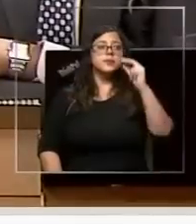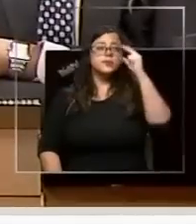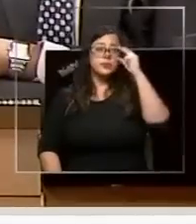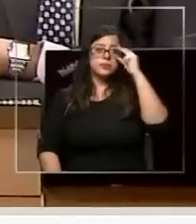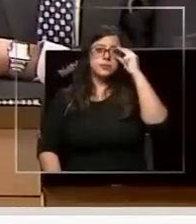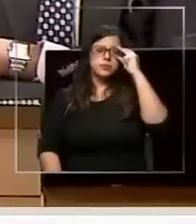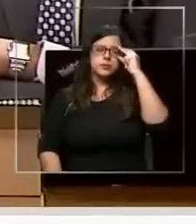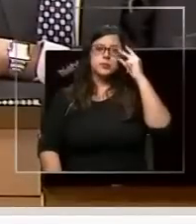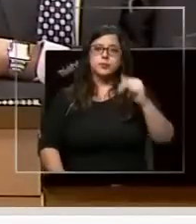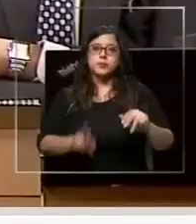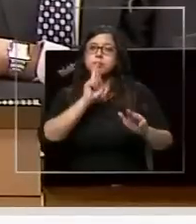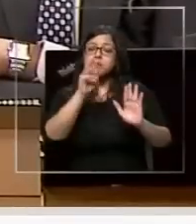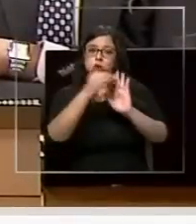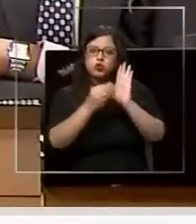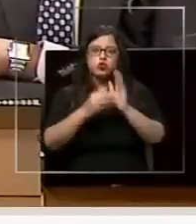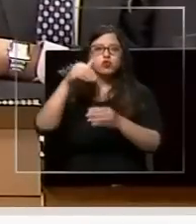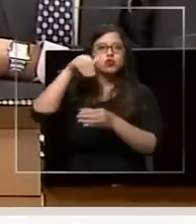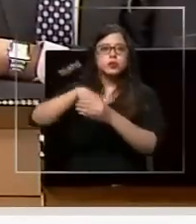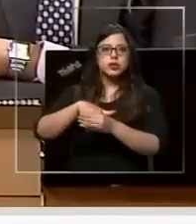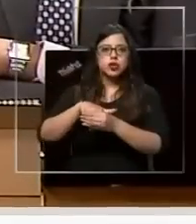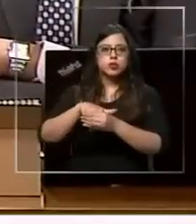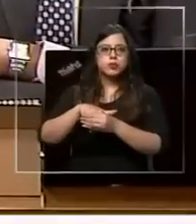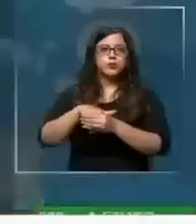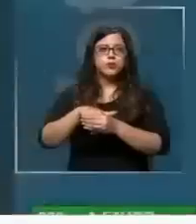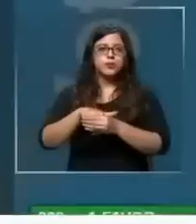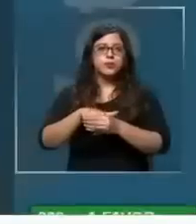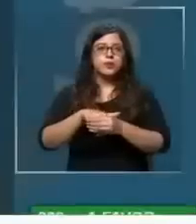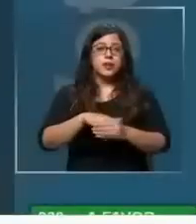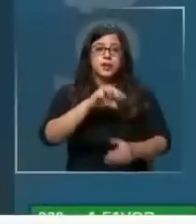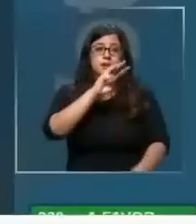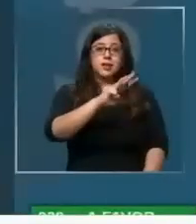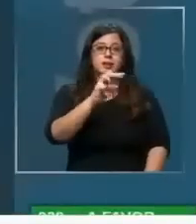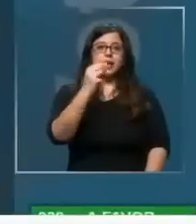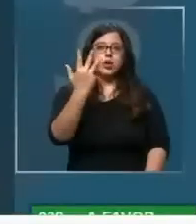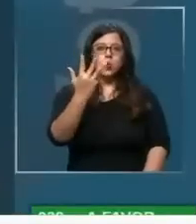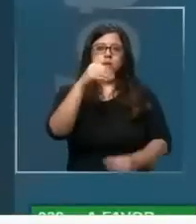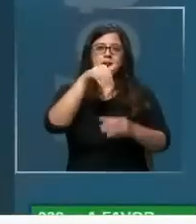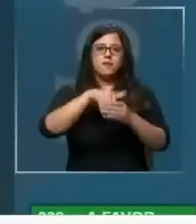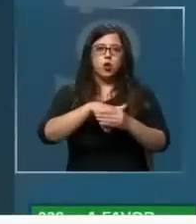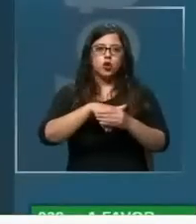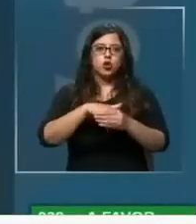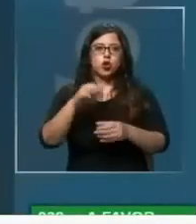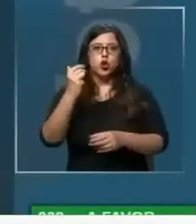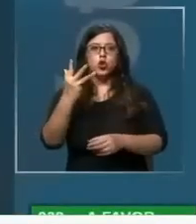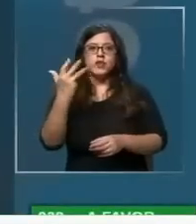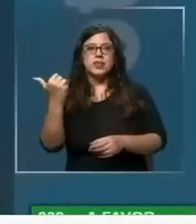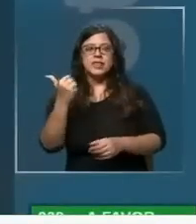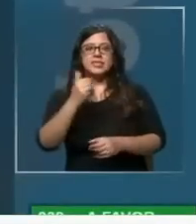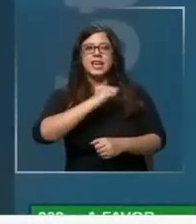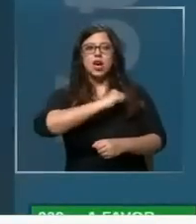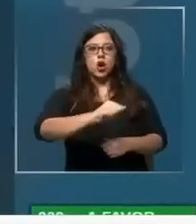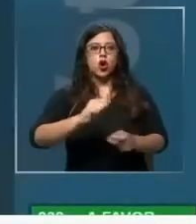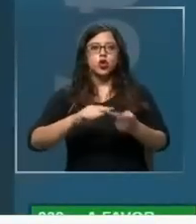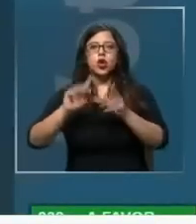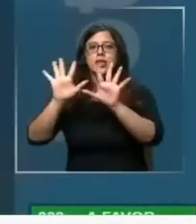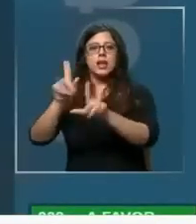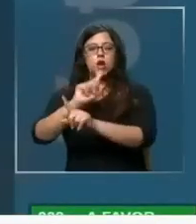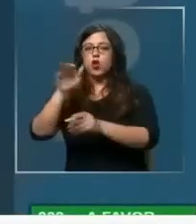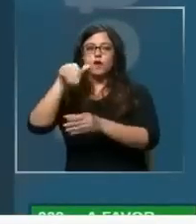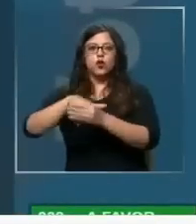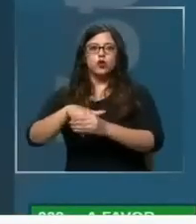Resultado de la votación. Por la afirmativa 39 votos, 96 en contra, 10 abstenciones.